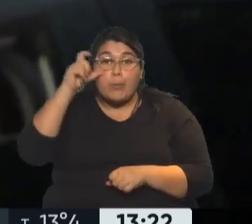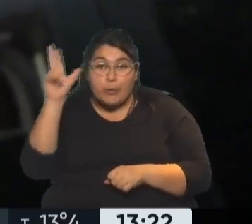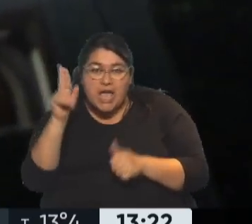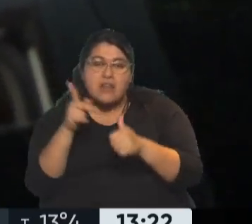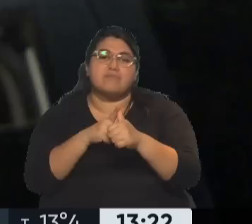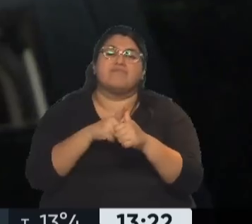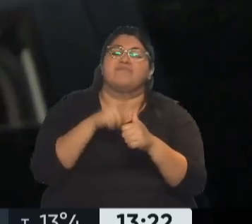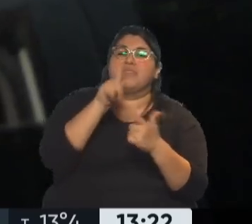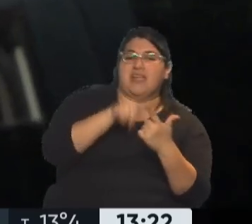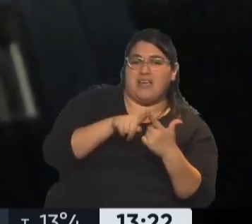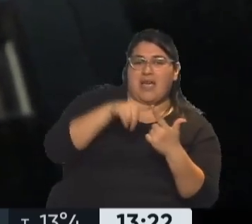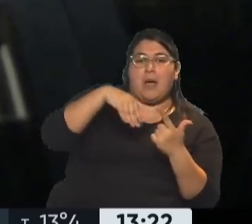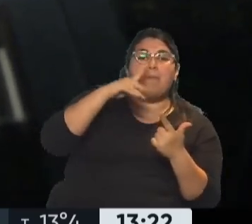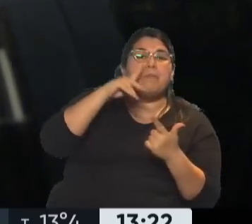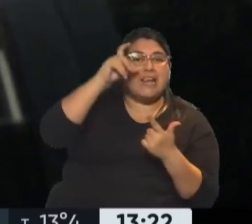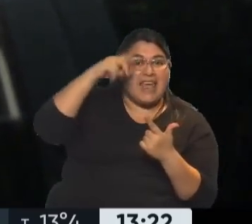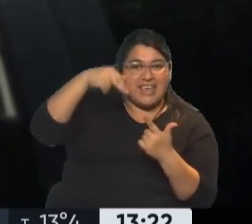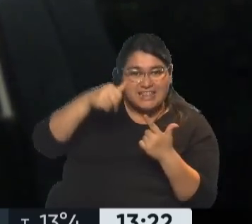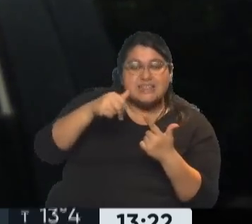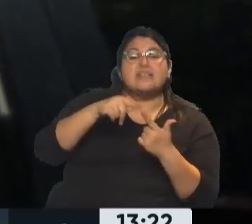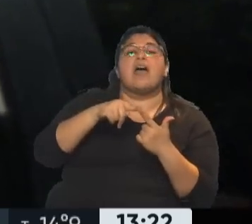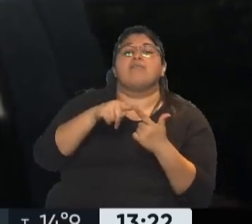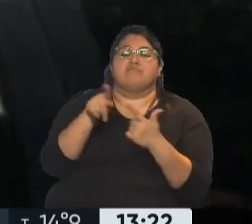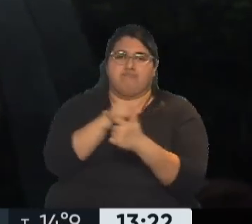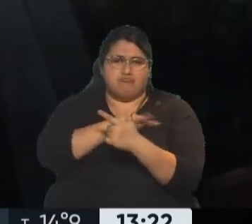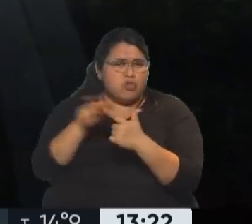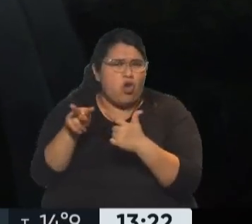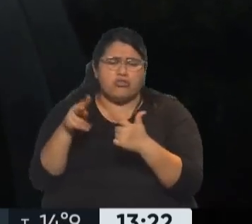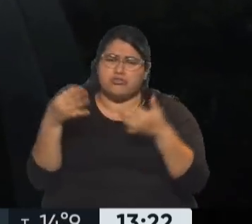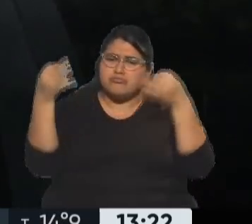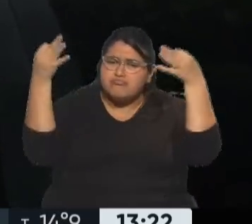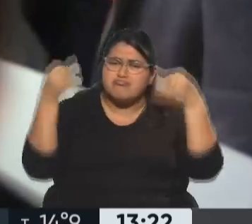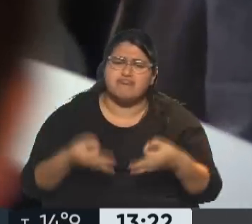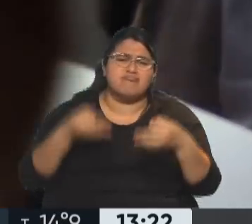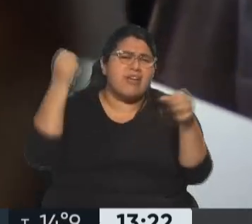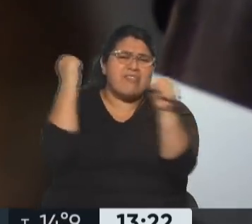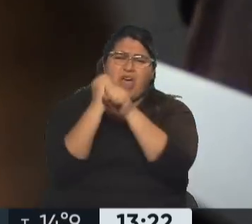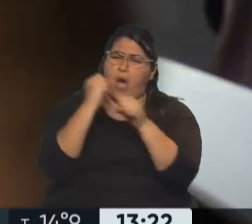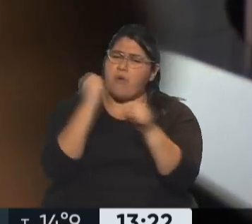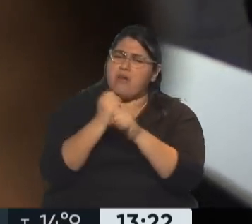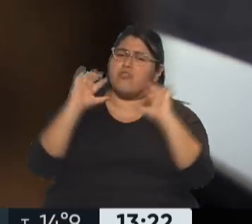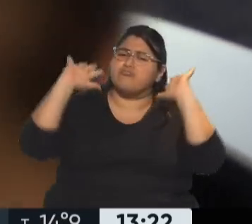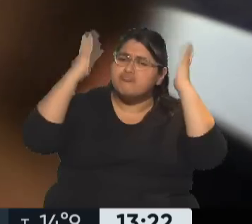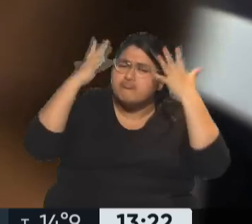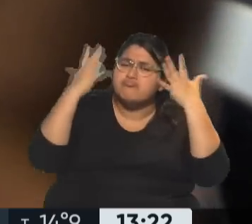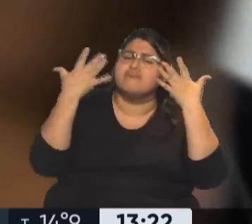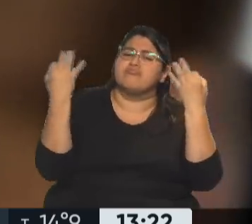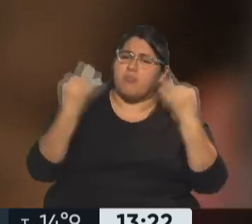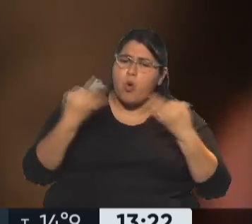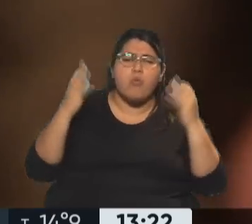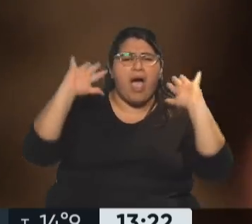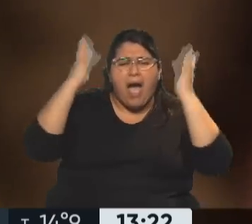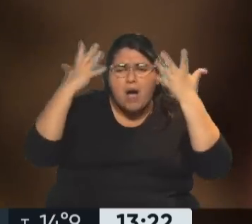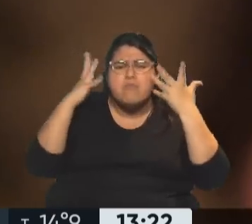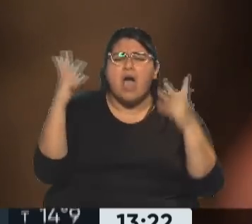de Milena Arnaldo. Ellos son realmente los que se tienen que llevar todos los méritos, aplauso,